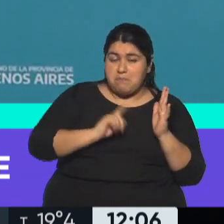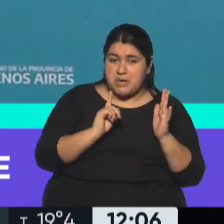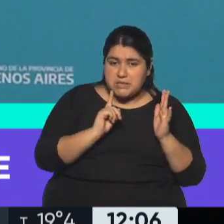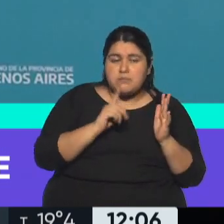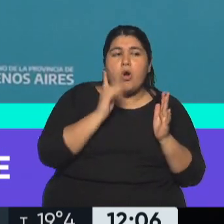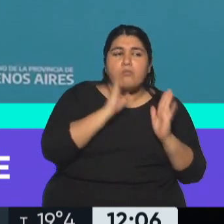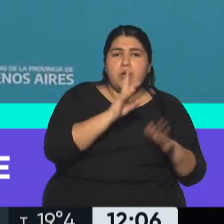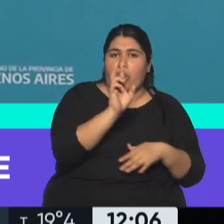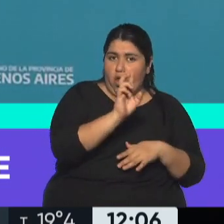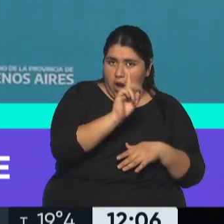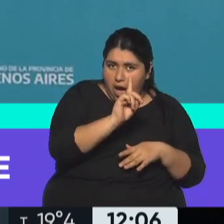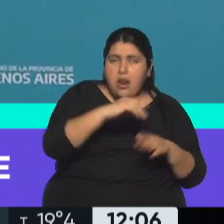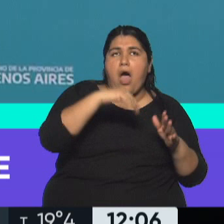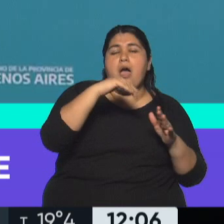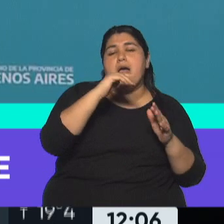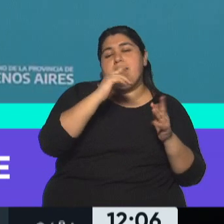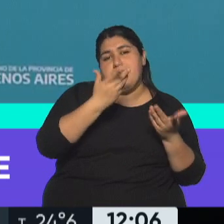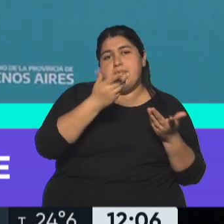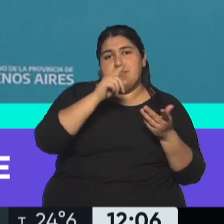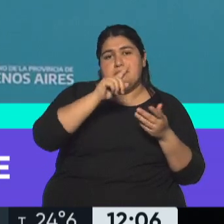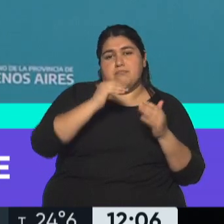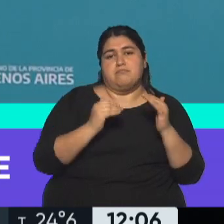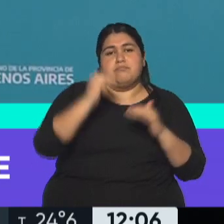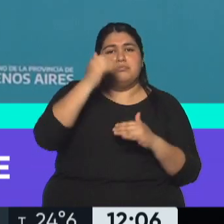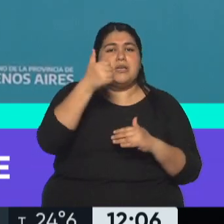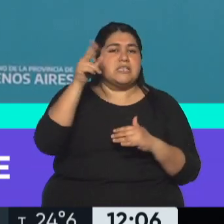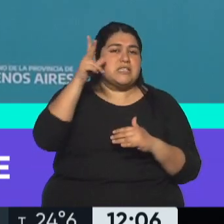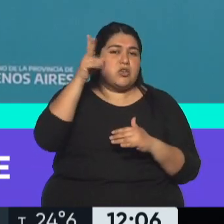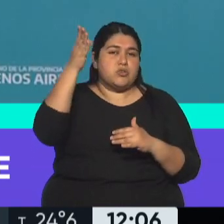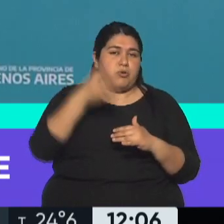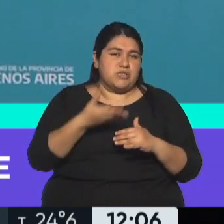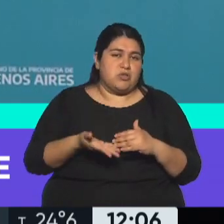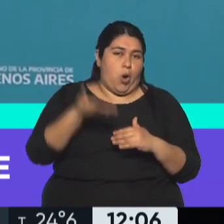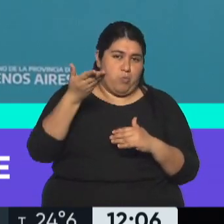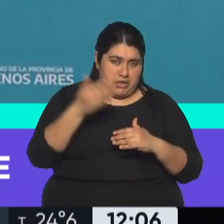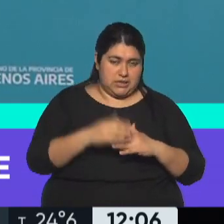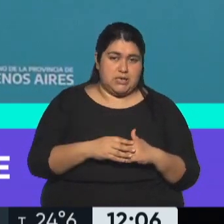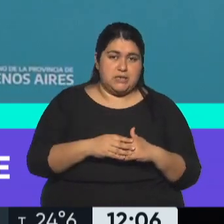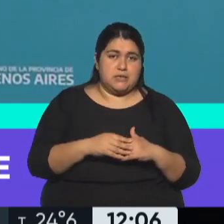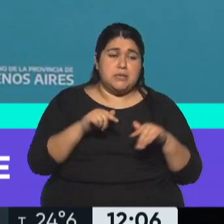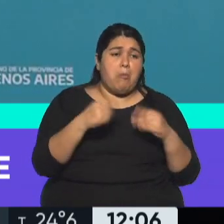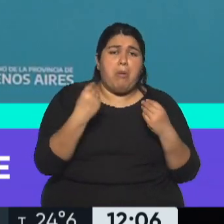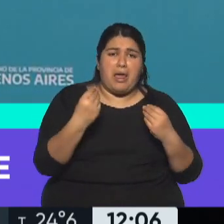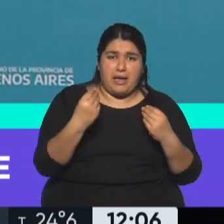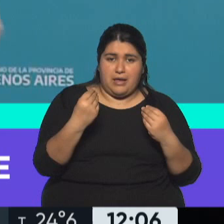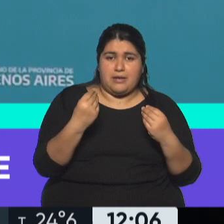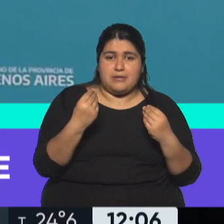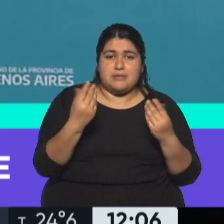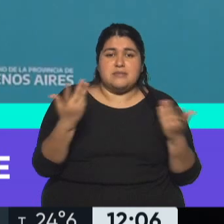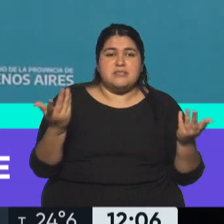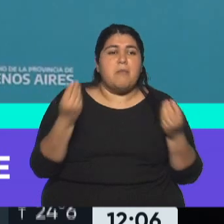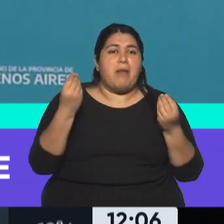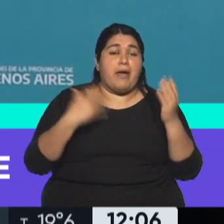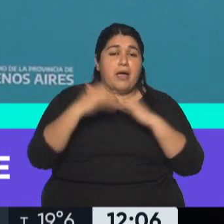moneda extranjera un 68%. ¿Para qué? Hicieron más